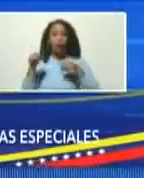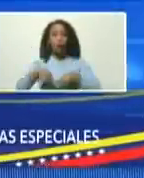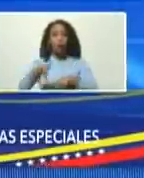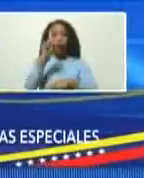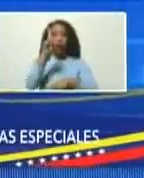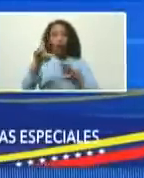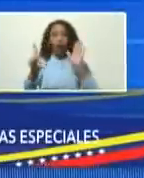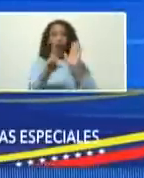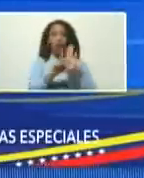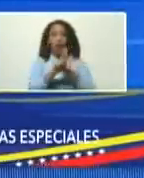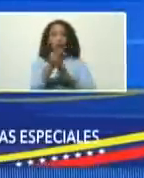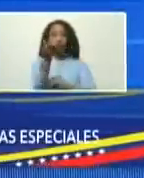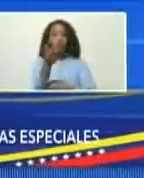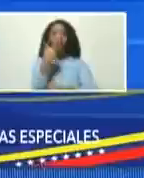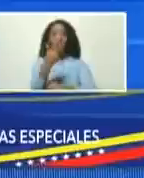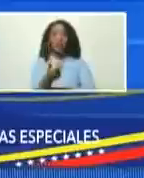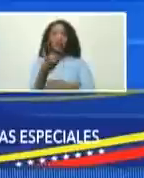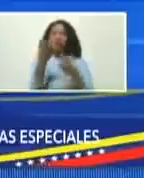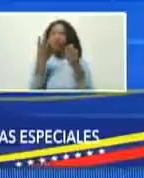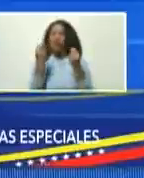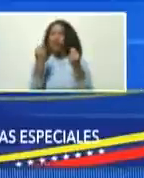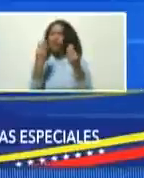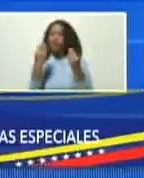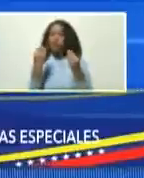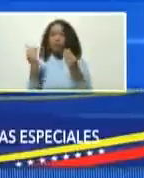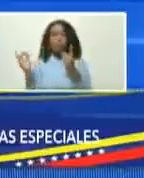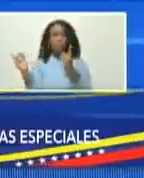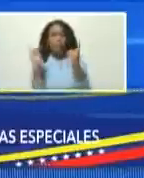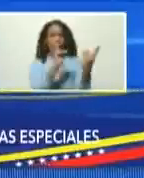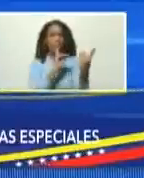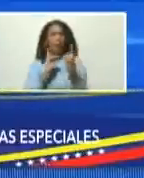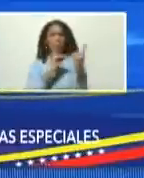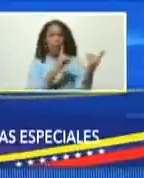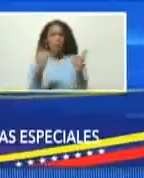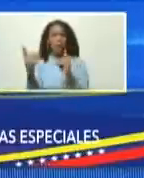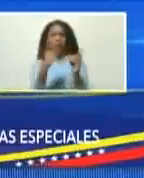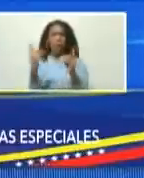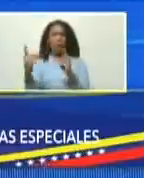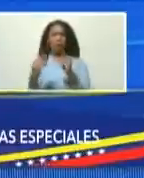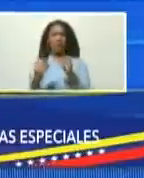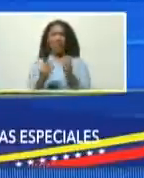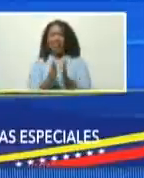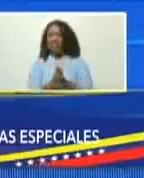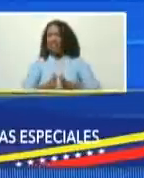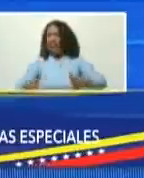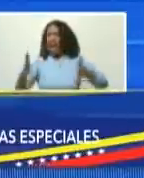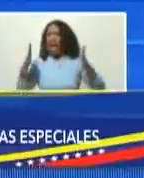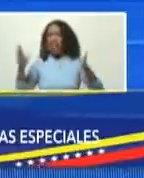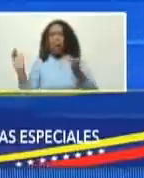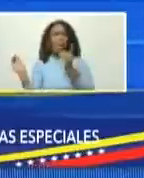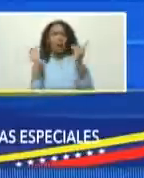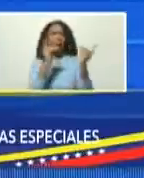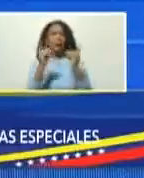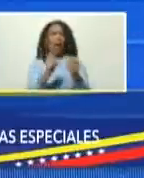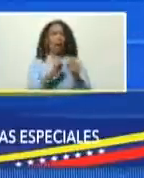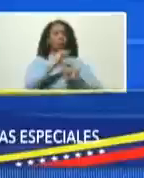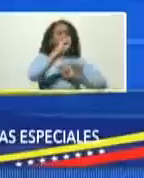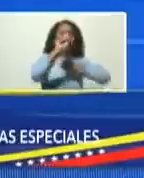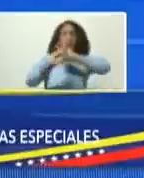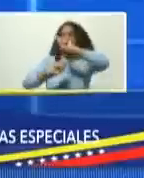usted lo dice, muy debatida, ampliamente discutida y consultada